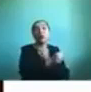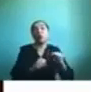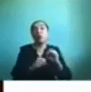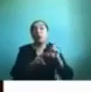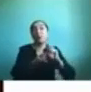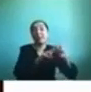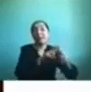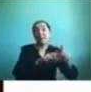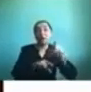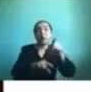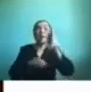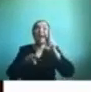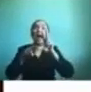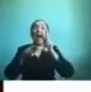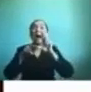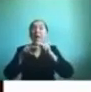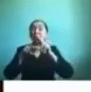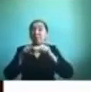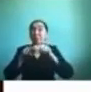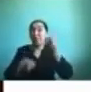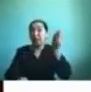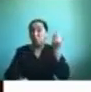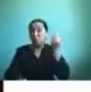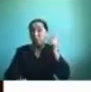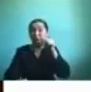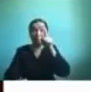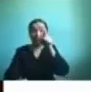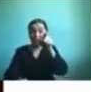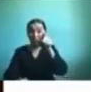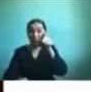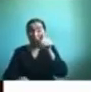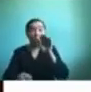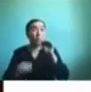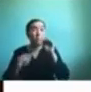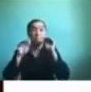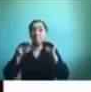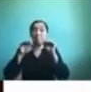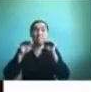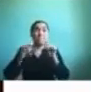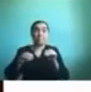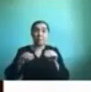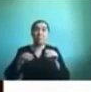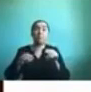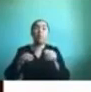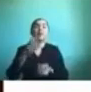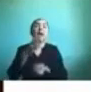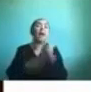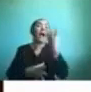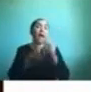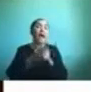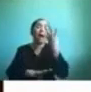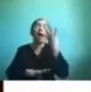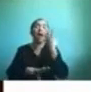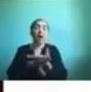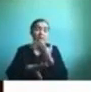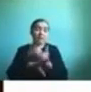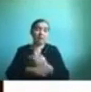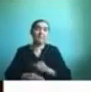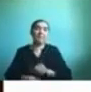antigua pero el mismo menú está en la versión actualizada de la aplicación